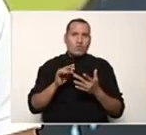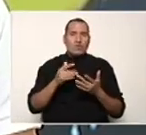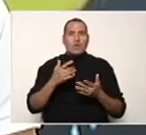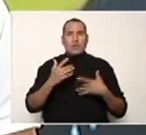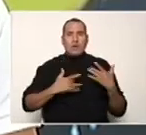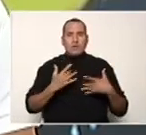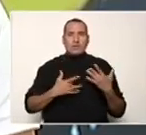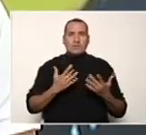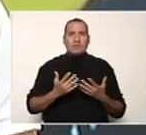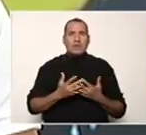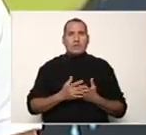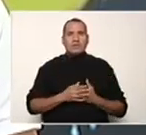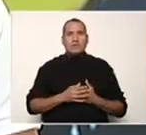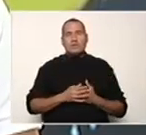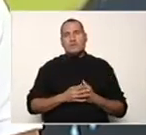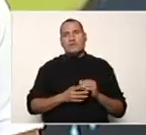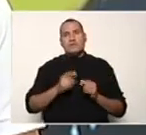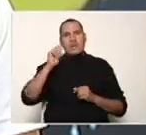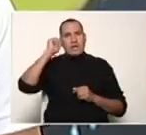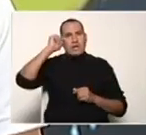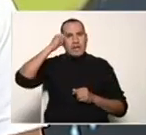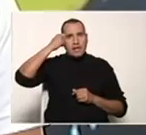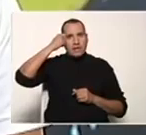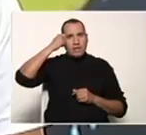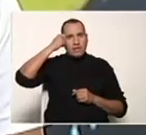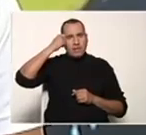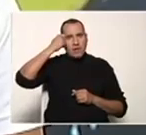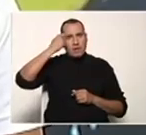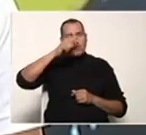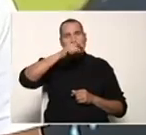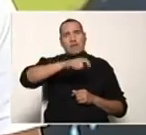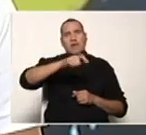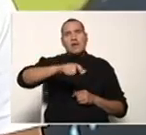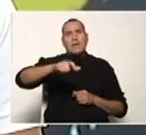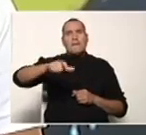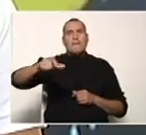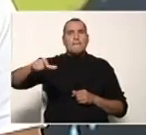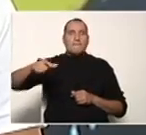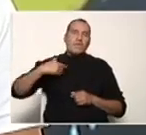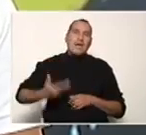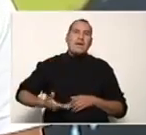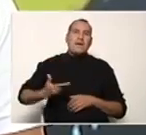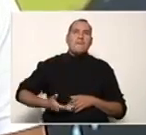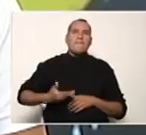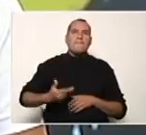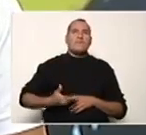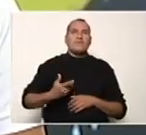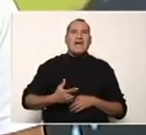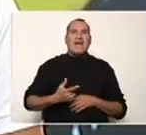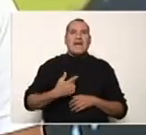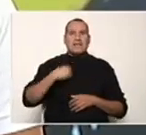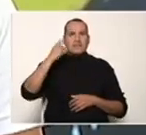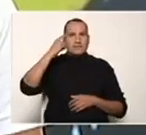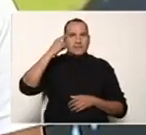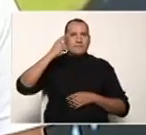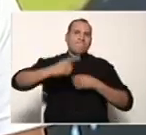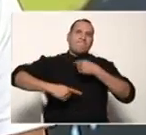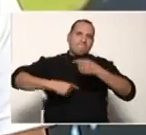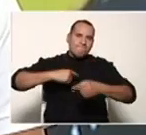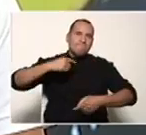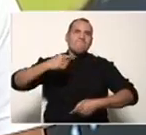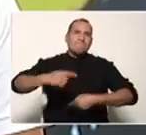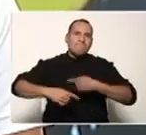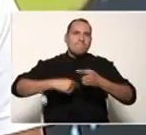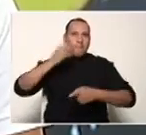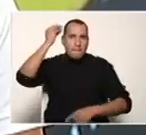que se van a desarrollar. También queremos recordarle a toda la población que es importante llevar a cabo la rutina del pensamiento. Ya lo hemos